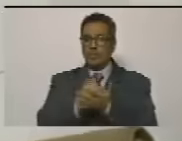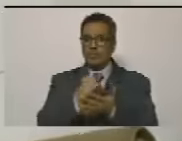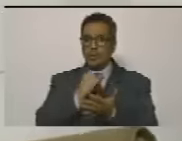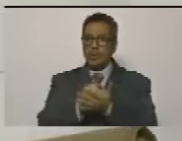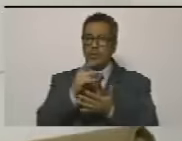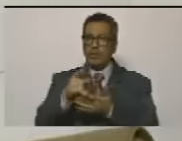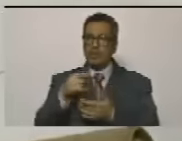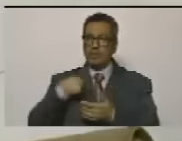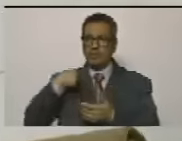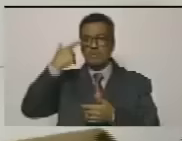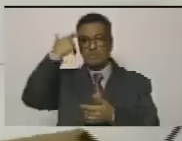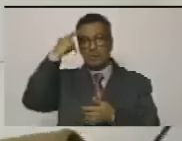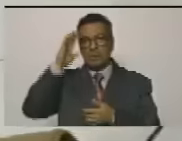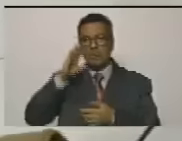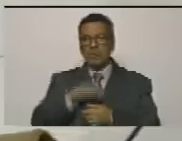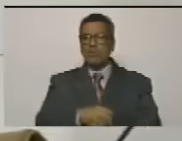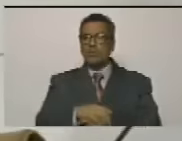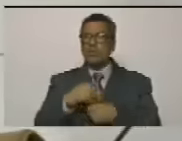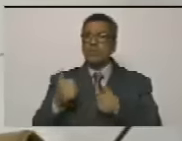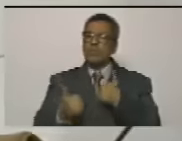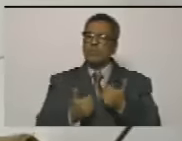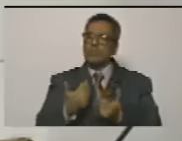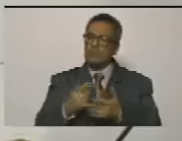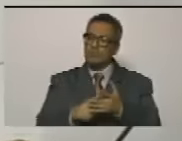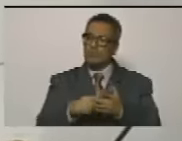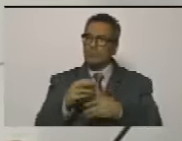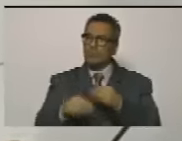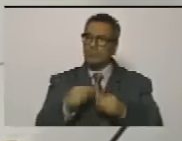no sé cuáles serán